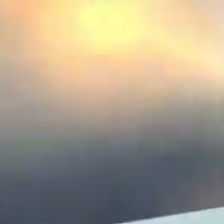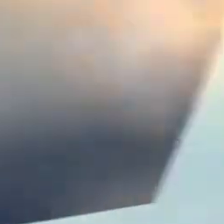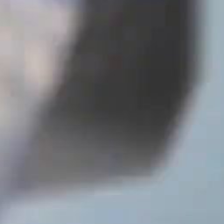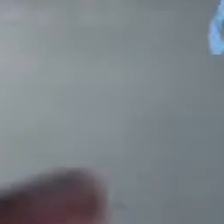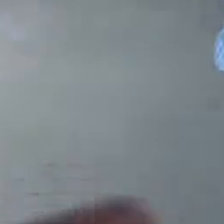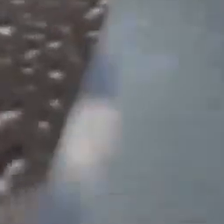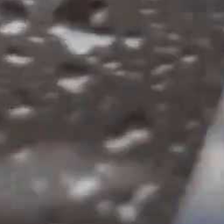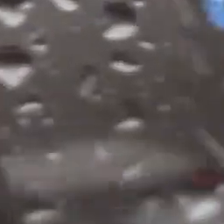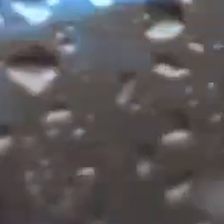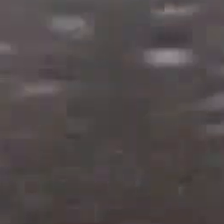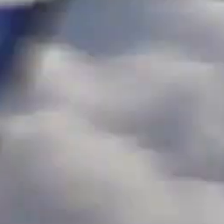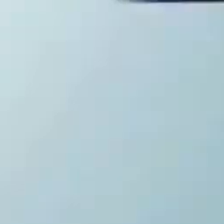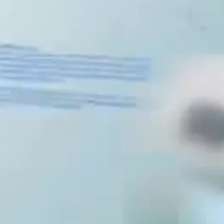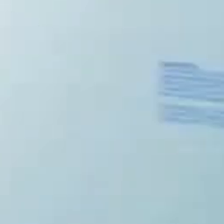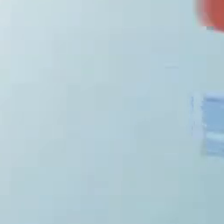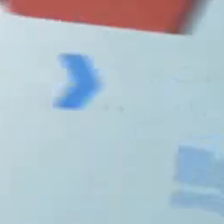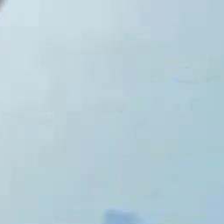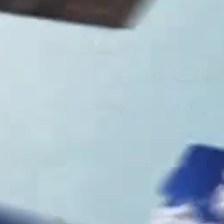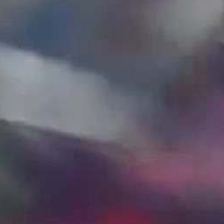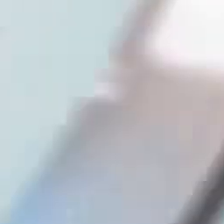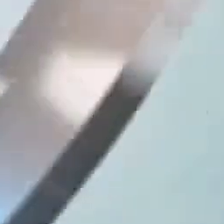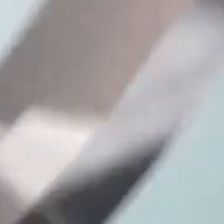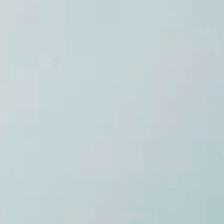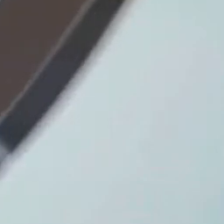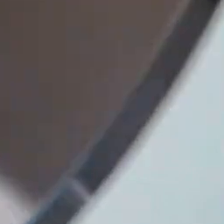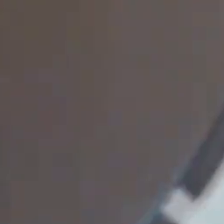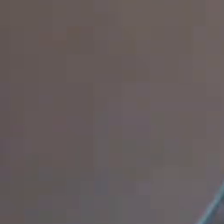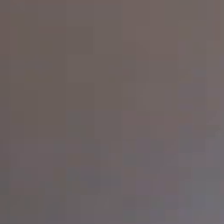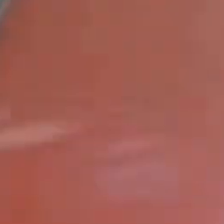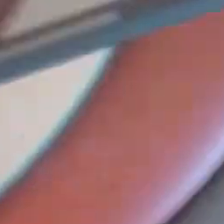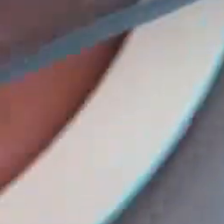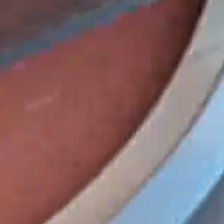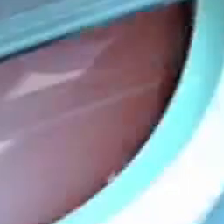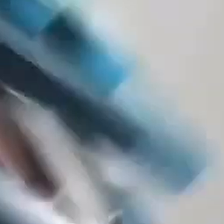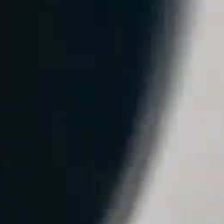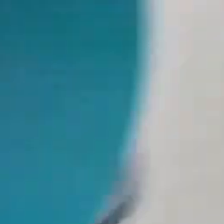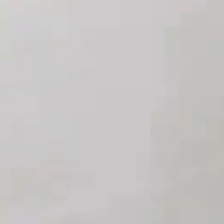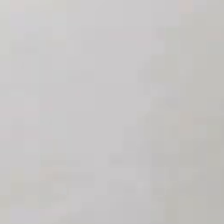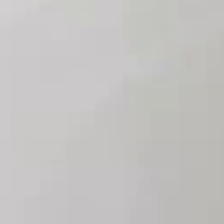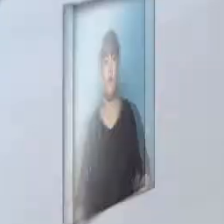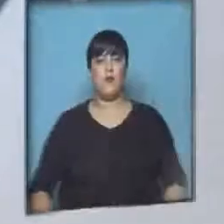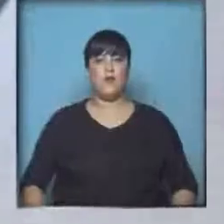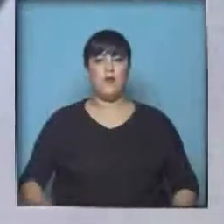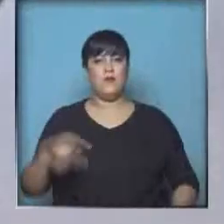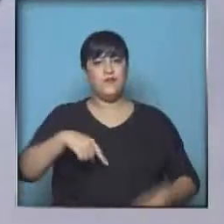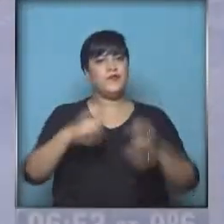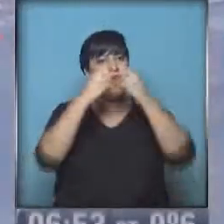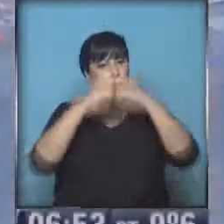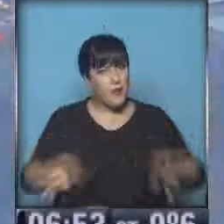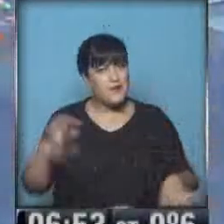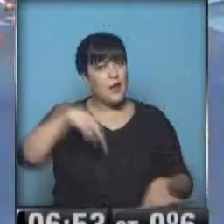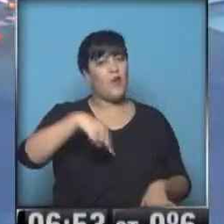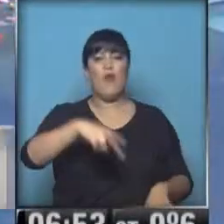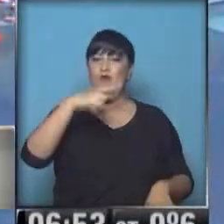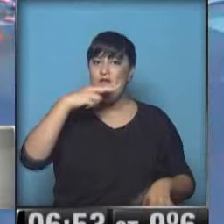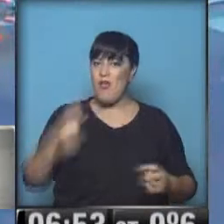vaciando al viento que corre con libertad. Arrancando con mucha fuerza el viernes.